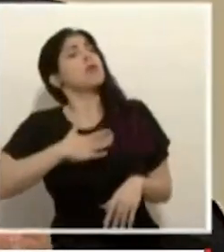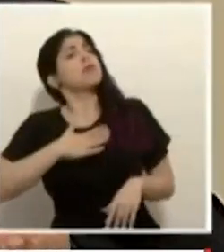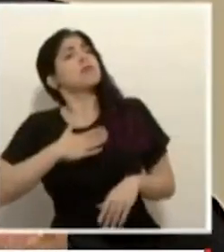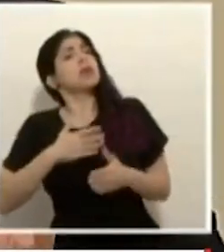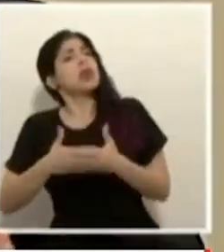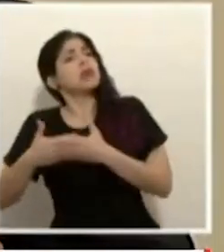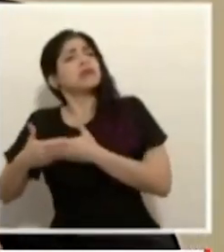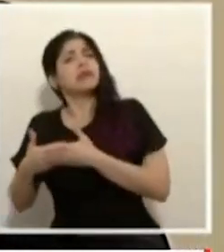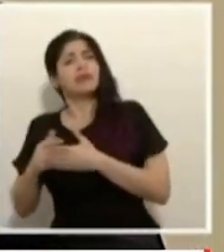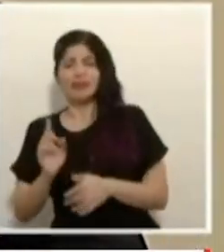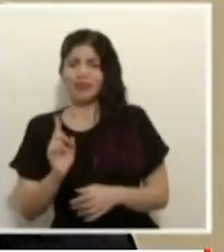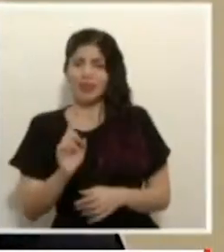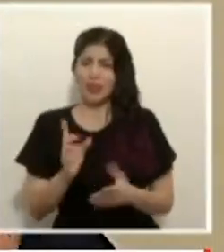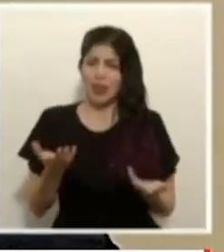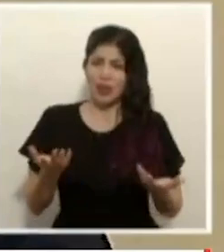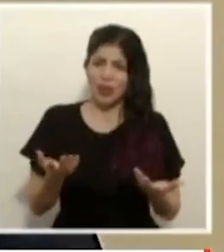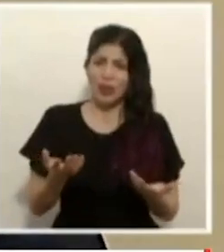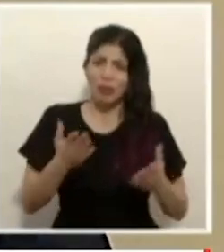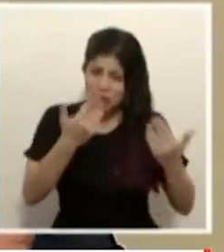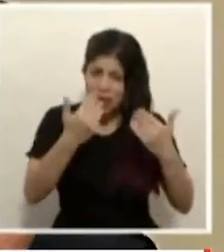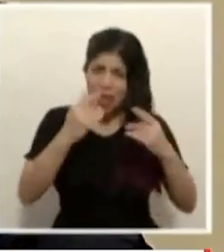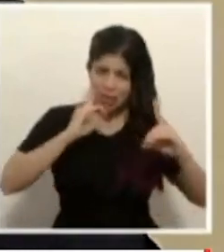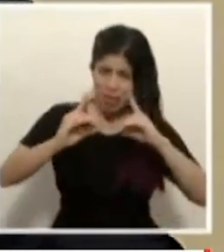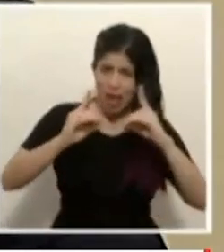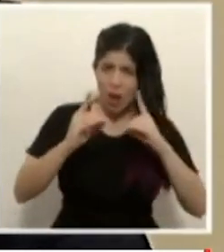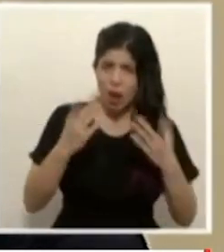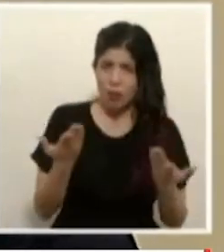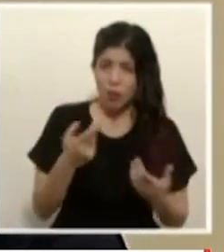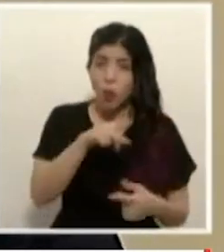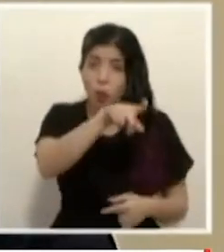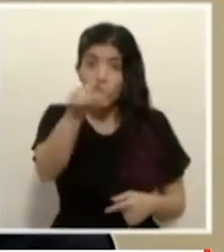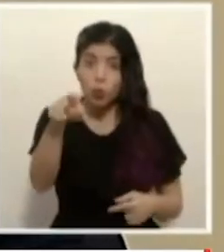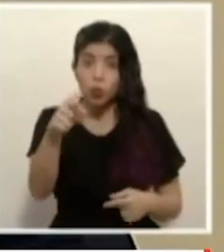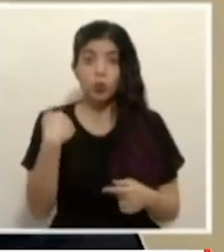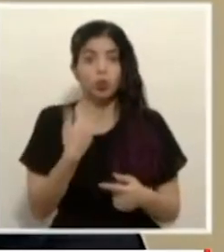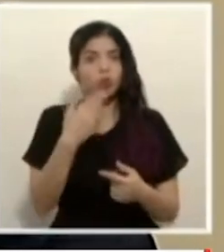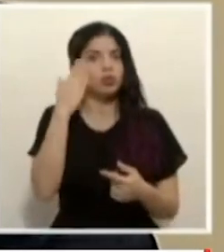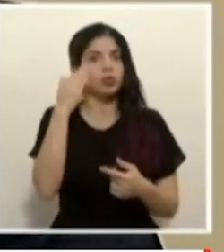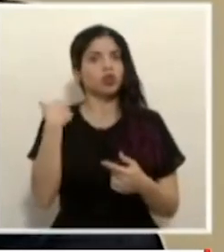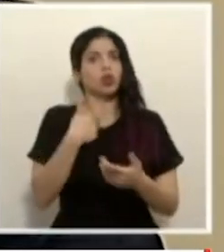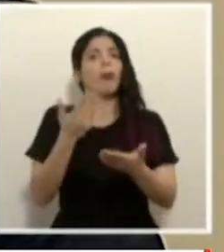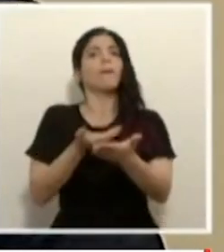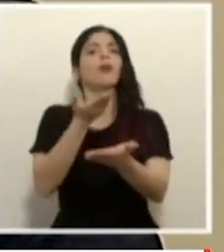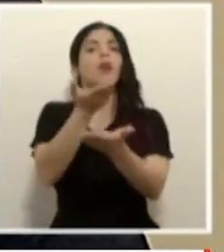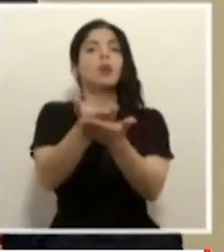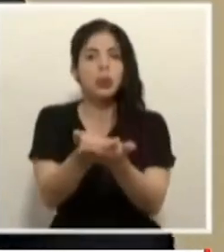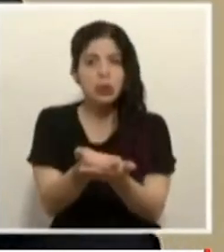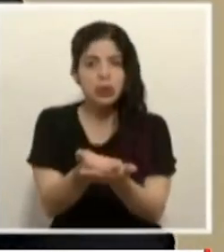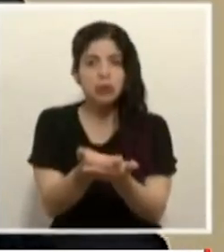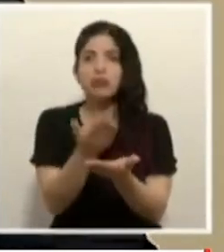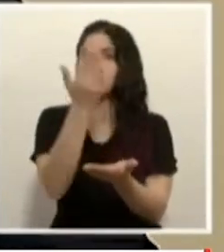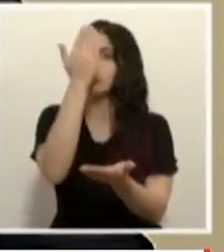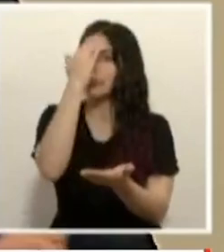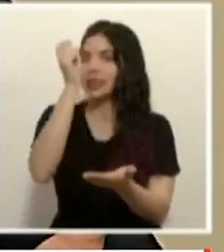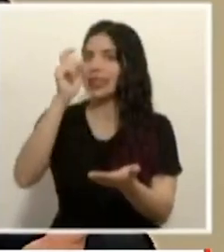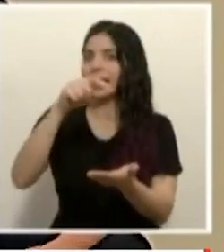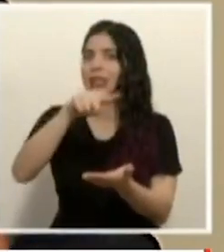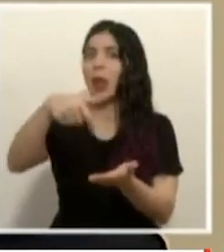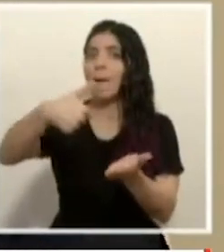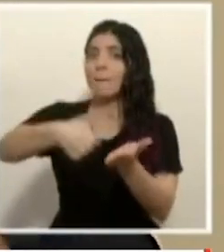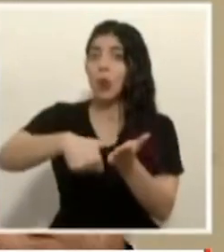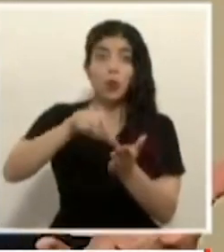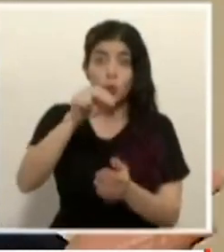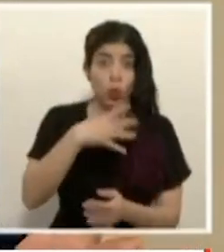no bueno dialoguemos ustedes aquí está nuestra propuesta sabemos que necesitamos los votos no